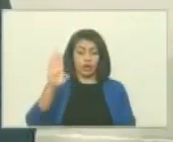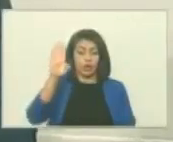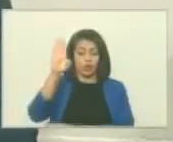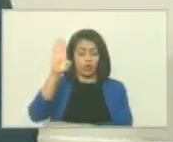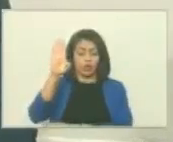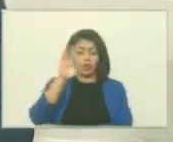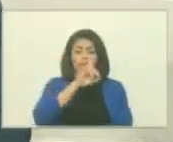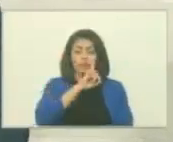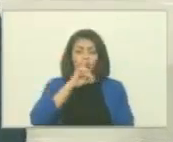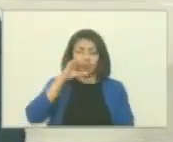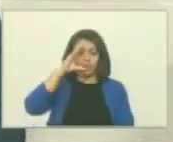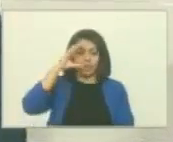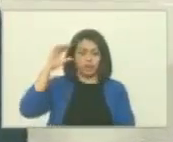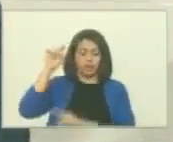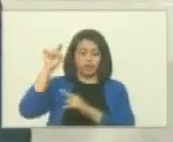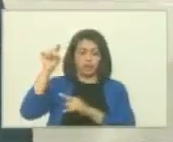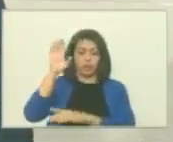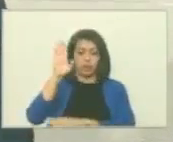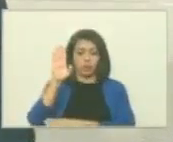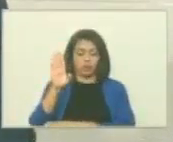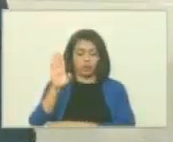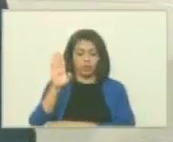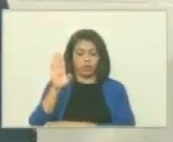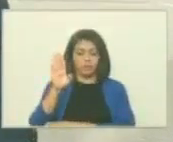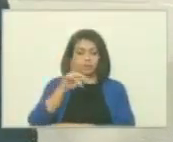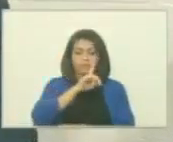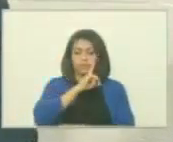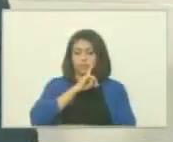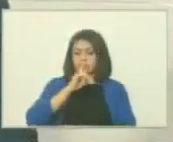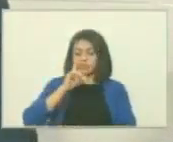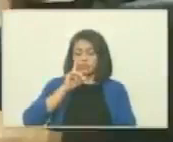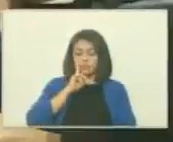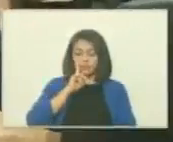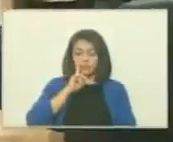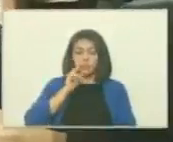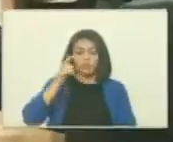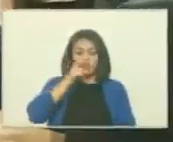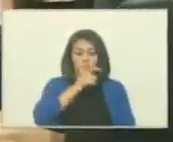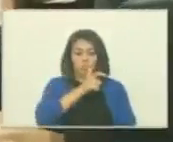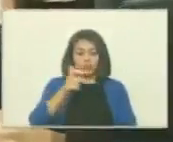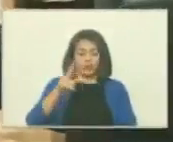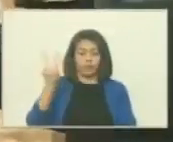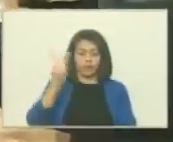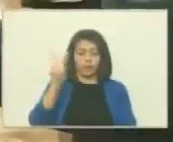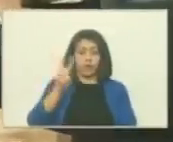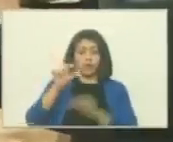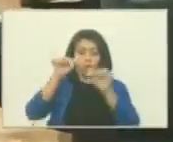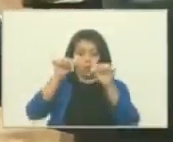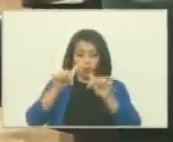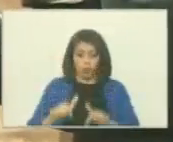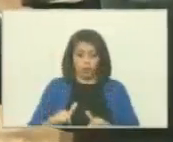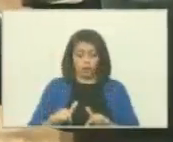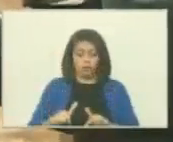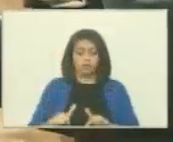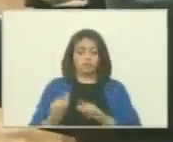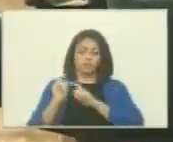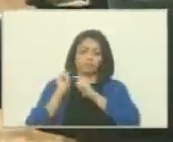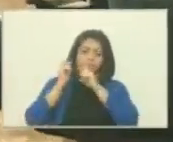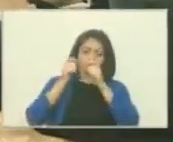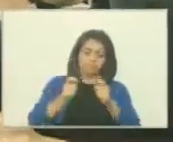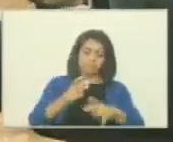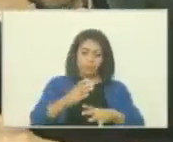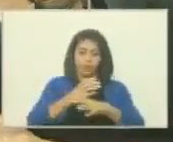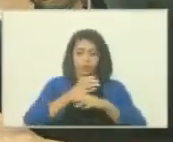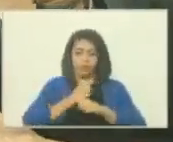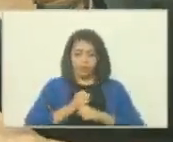el nombre de Dios. Jura en nombre del pueblo de Venezuela que a partir de hoy deposita su